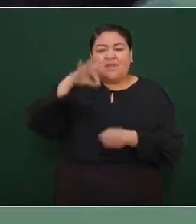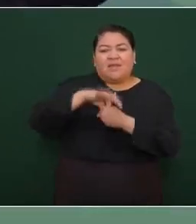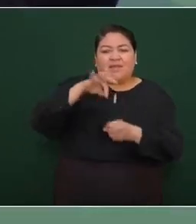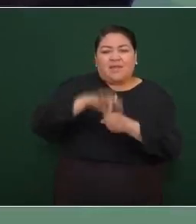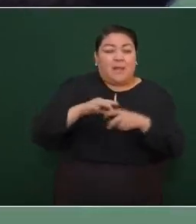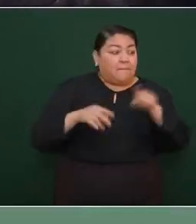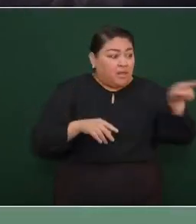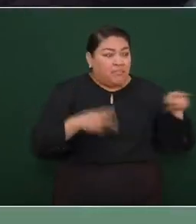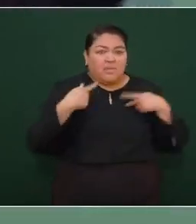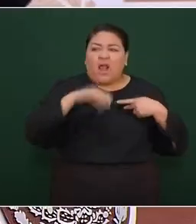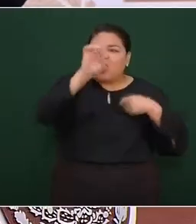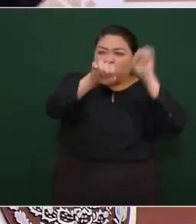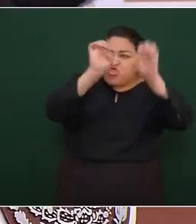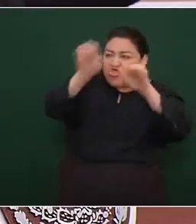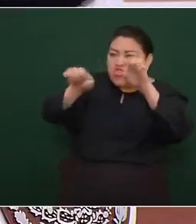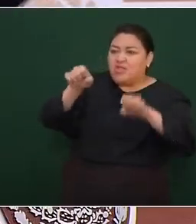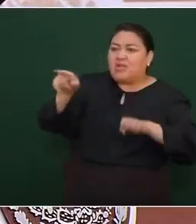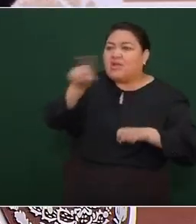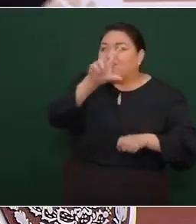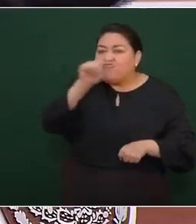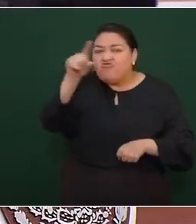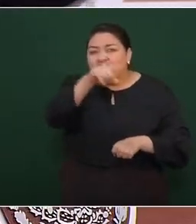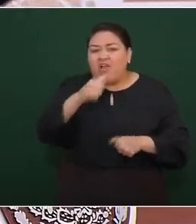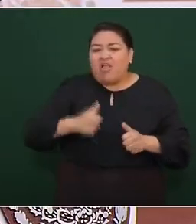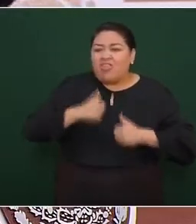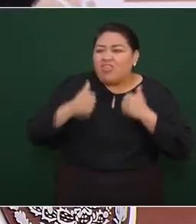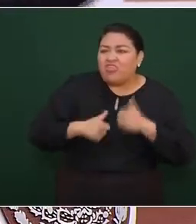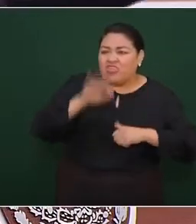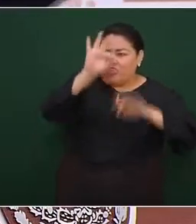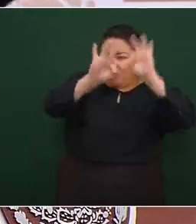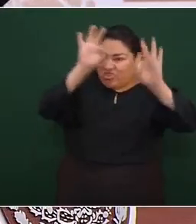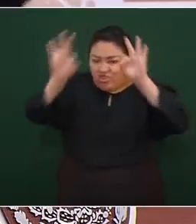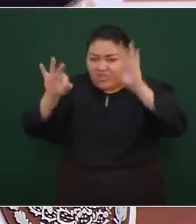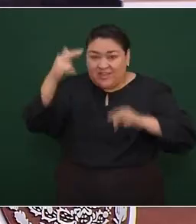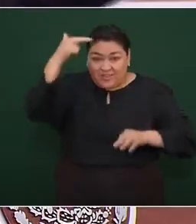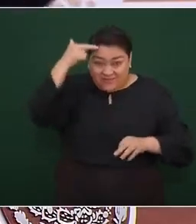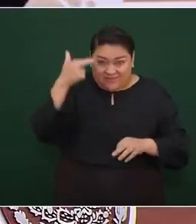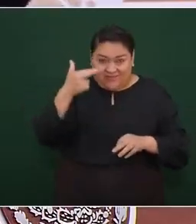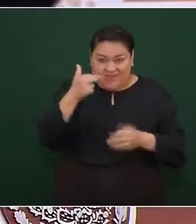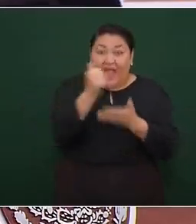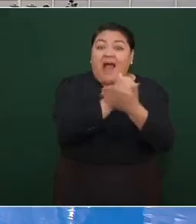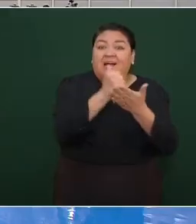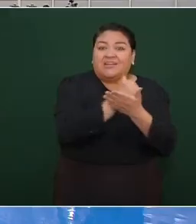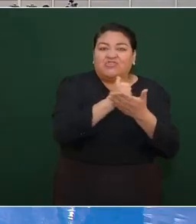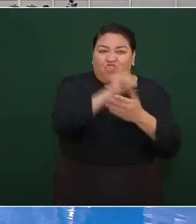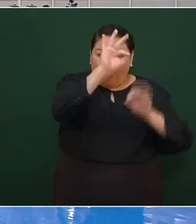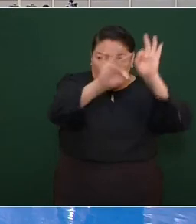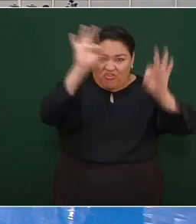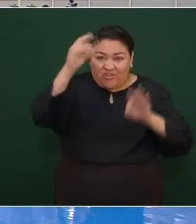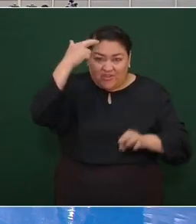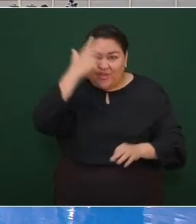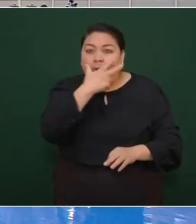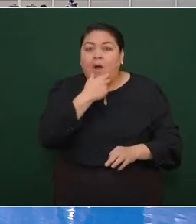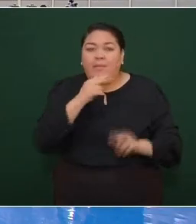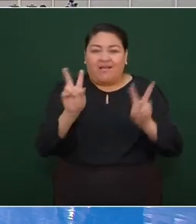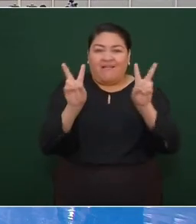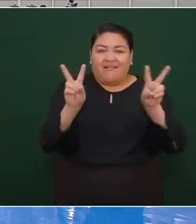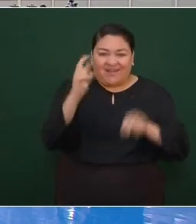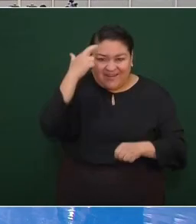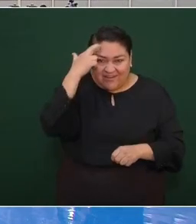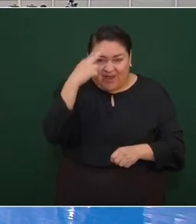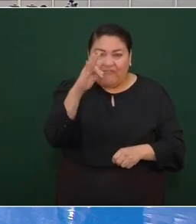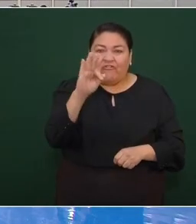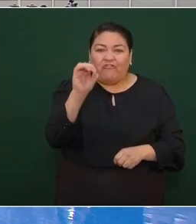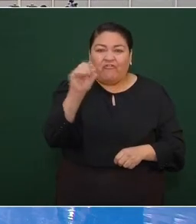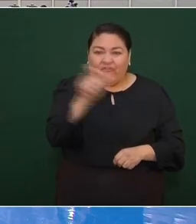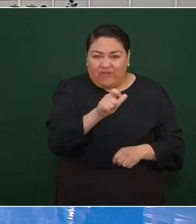engañando de que iba a haber un cambio la ola azul cuando Fox de que